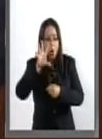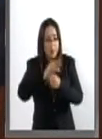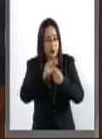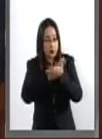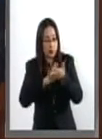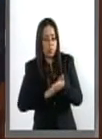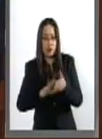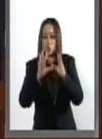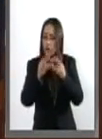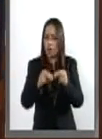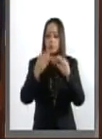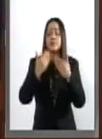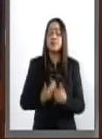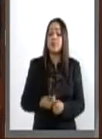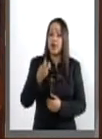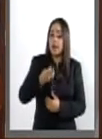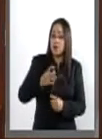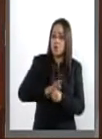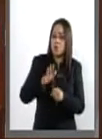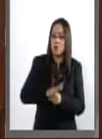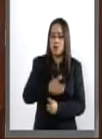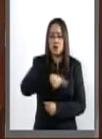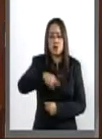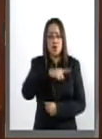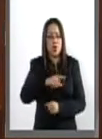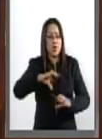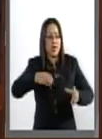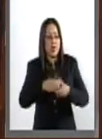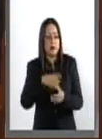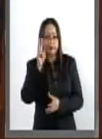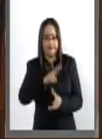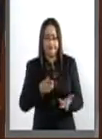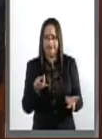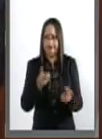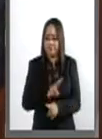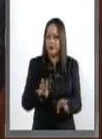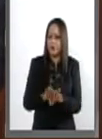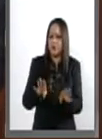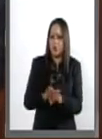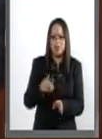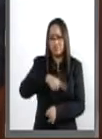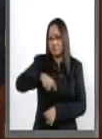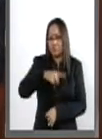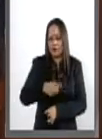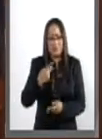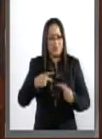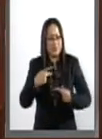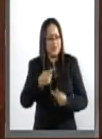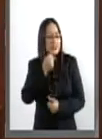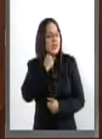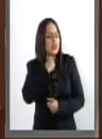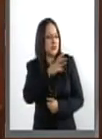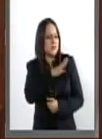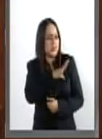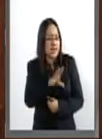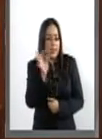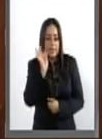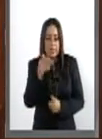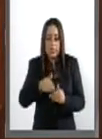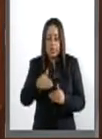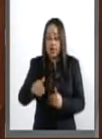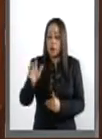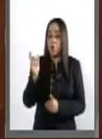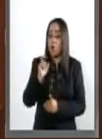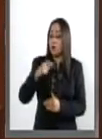sabedor de que esa medida sería rechazada por ser extrema, inviable, operativa y financieramente. En segundo lugar, porque al